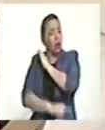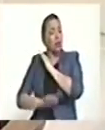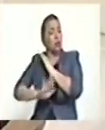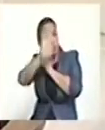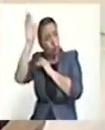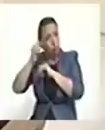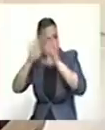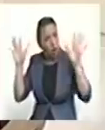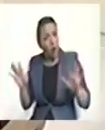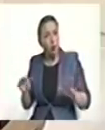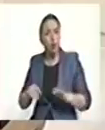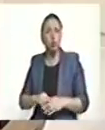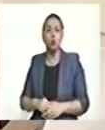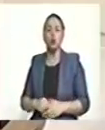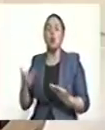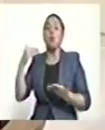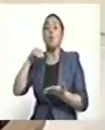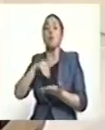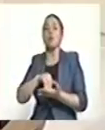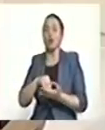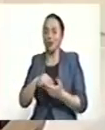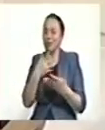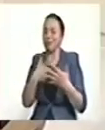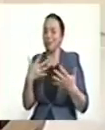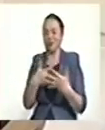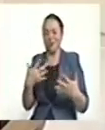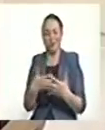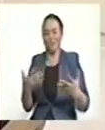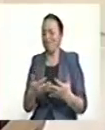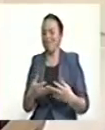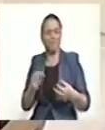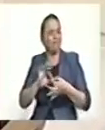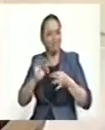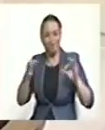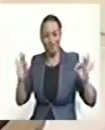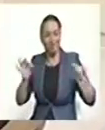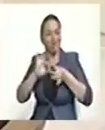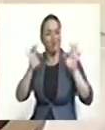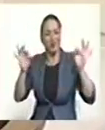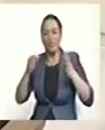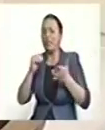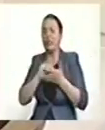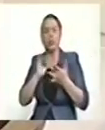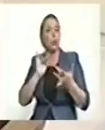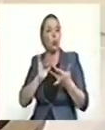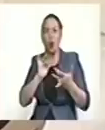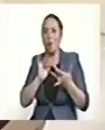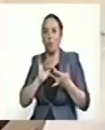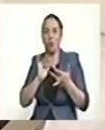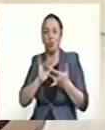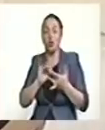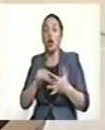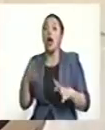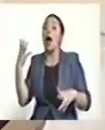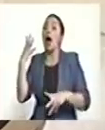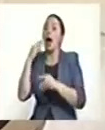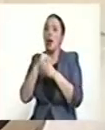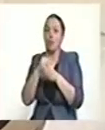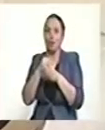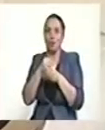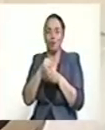cometieron. Nuevamente, otra falacia incorporada en este proyecto. Pero adicionalmente,